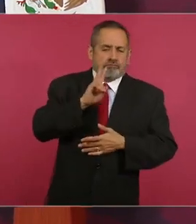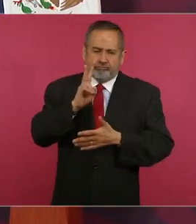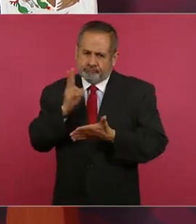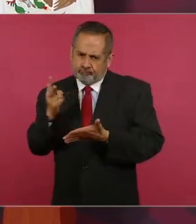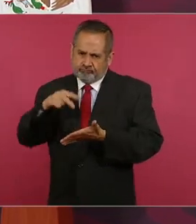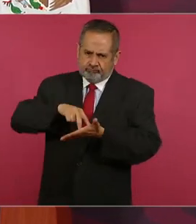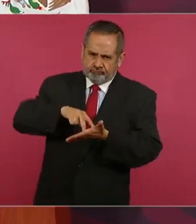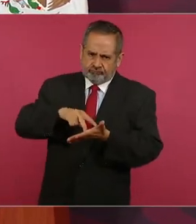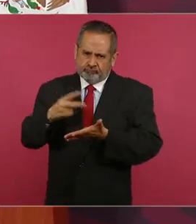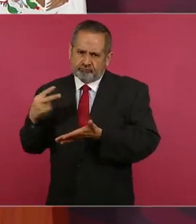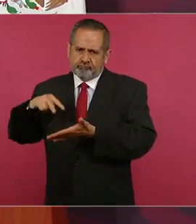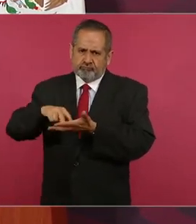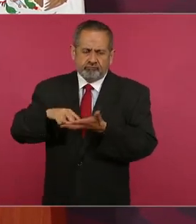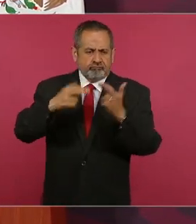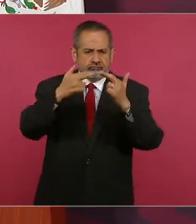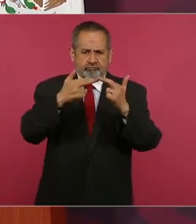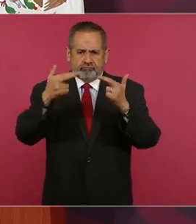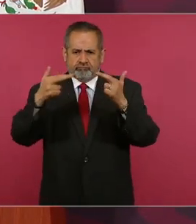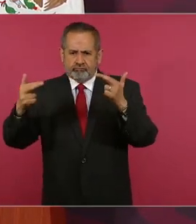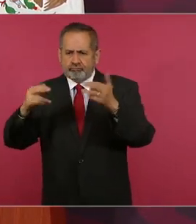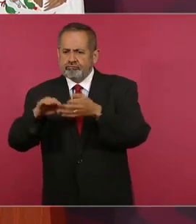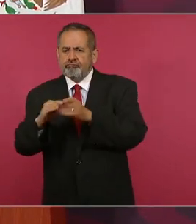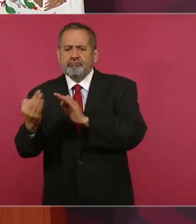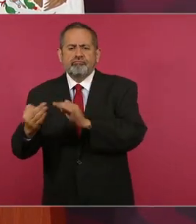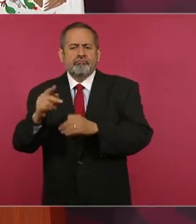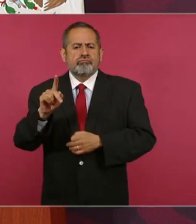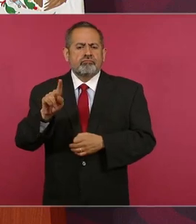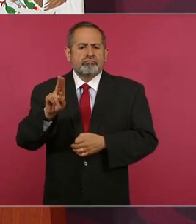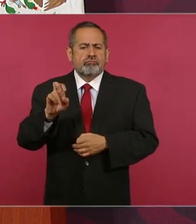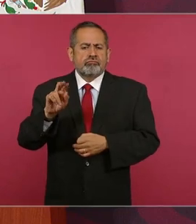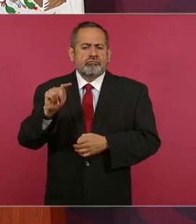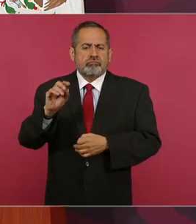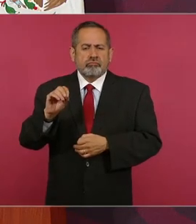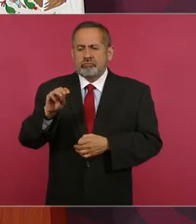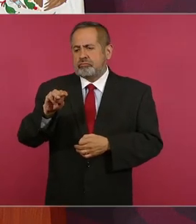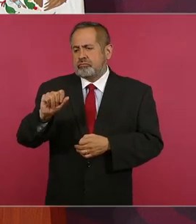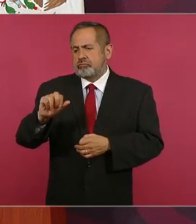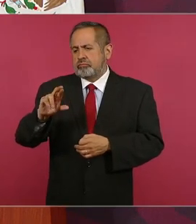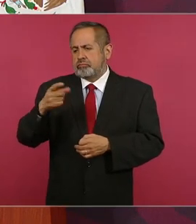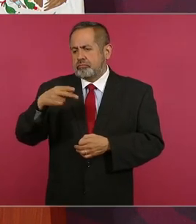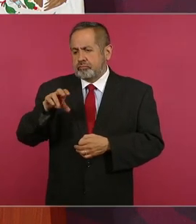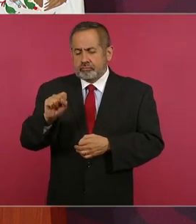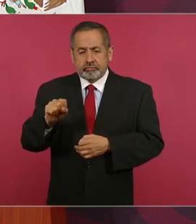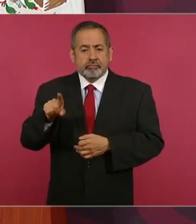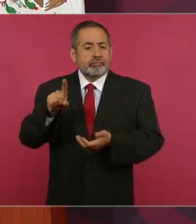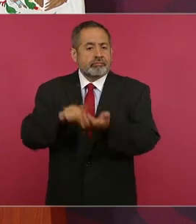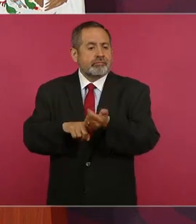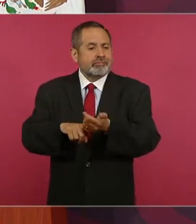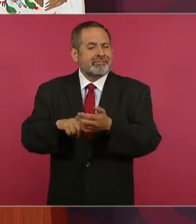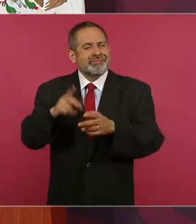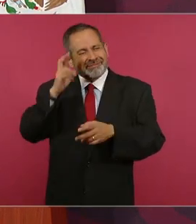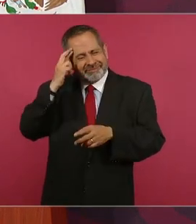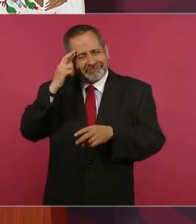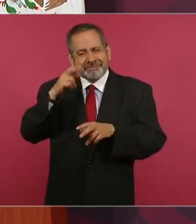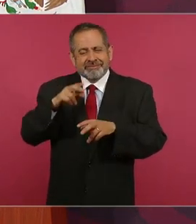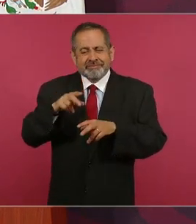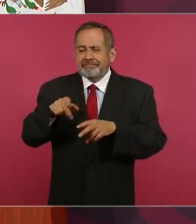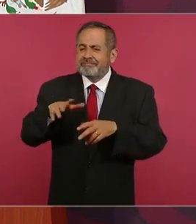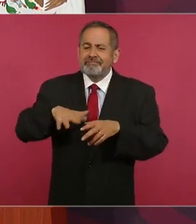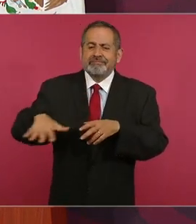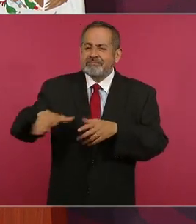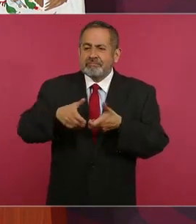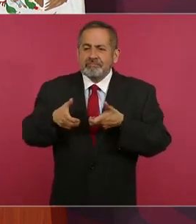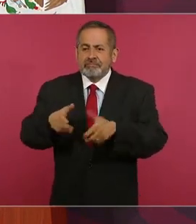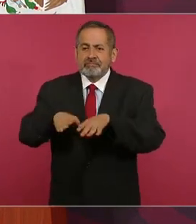en una área, en el lado de Puerto Marqués, donde el derecho de vía de la línea fue invadido totalmente, no hay